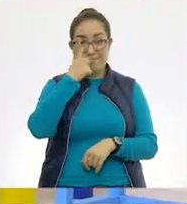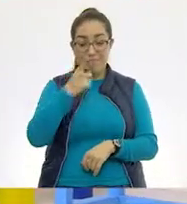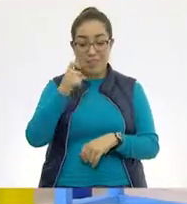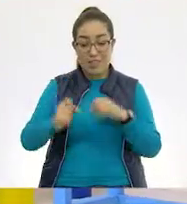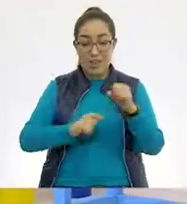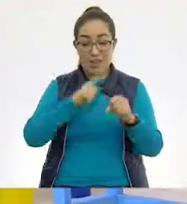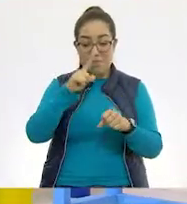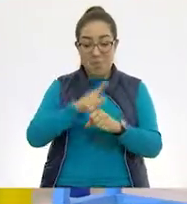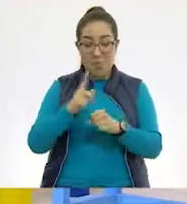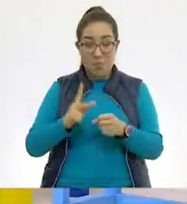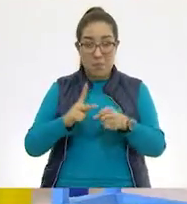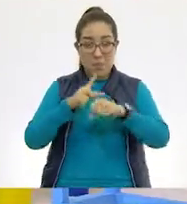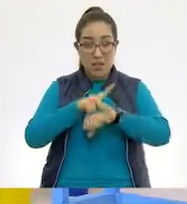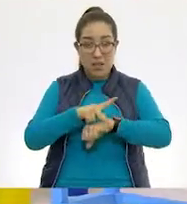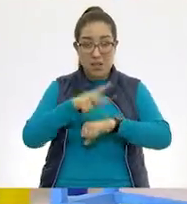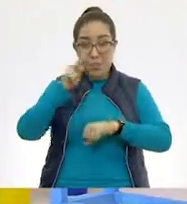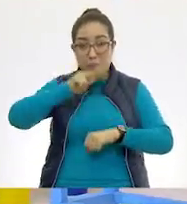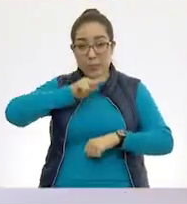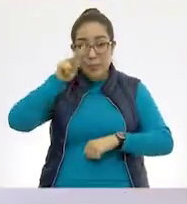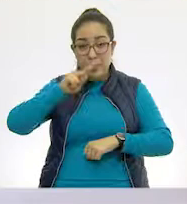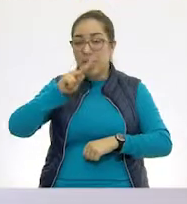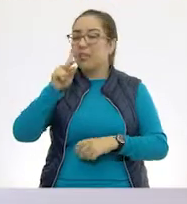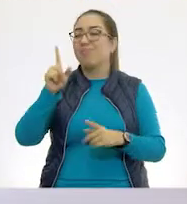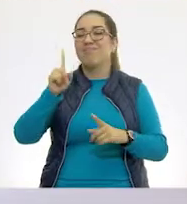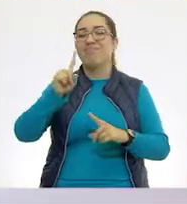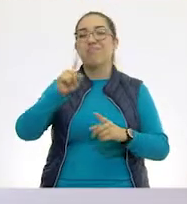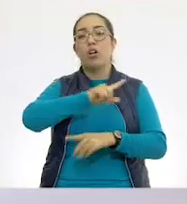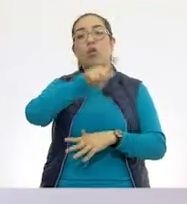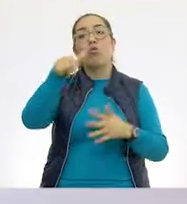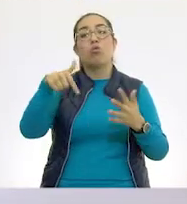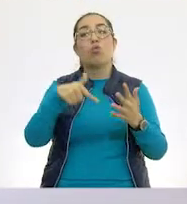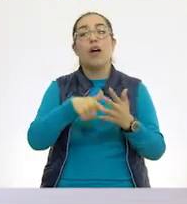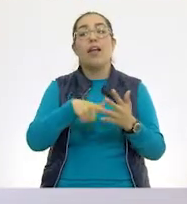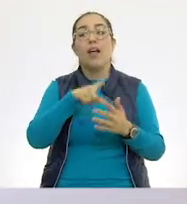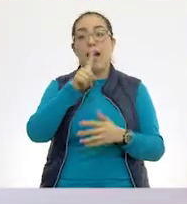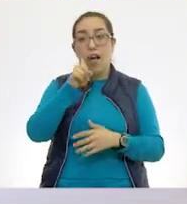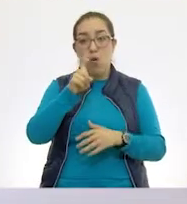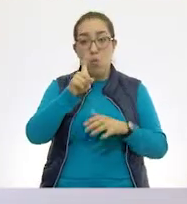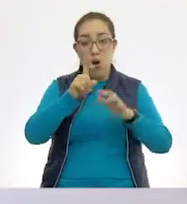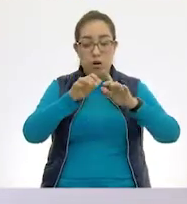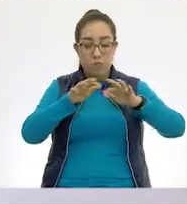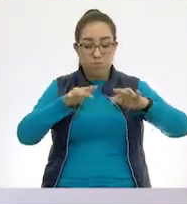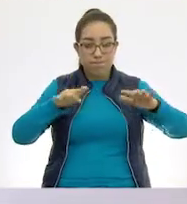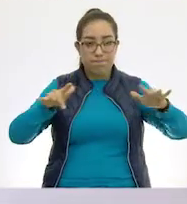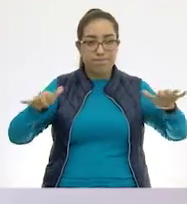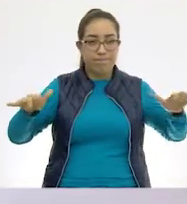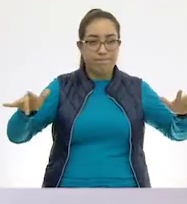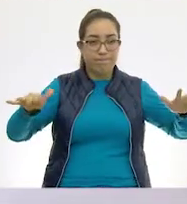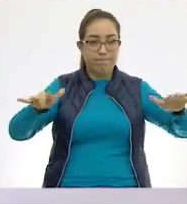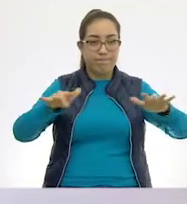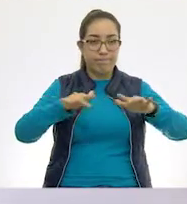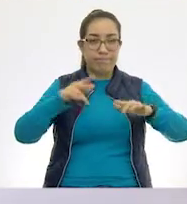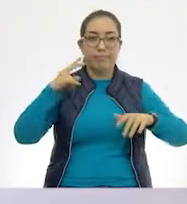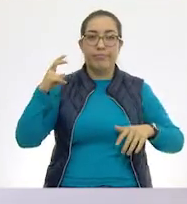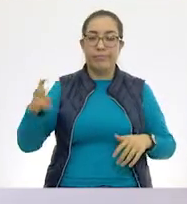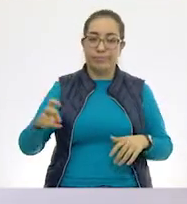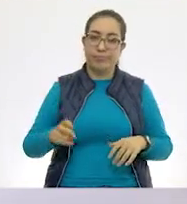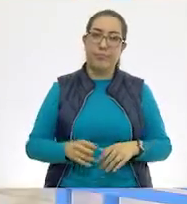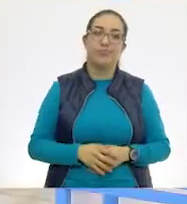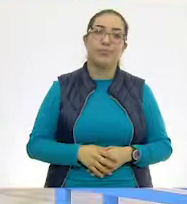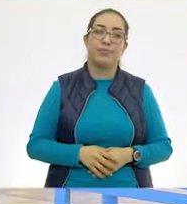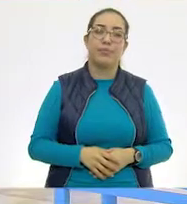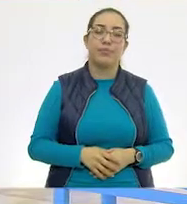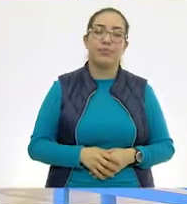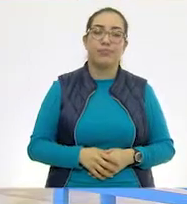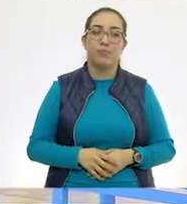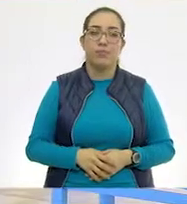que respiran por la piel viven en lugares donde hay agua, ¿cierto? Exacto, o lugares húmedos. Muy bien, vamos a ver. Entonces,